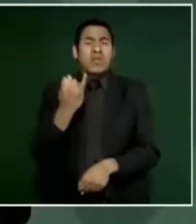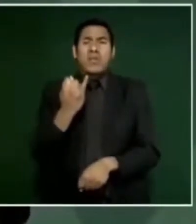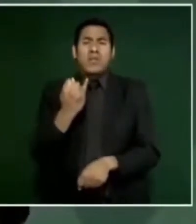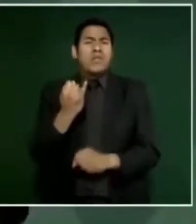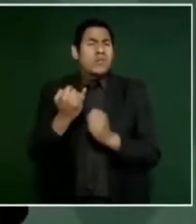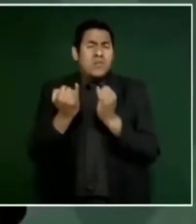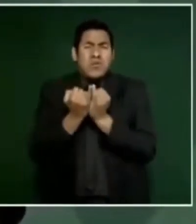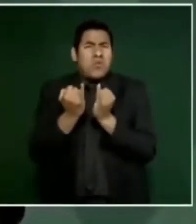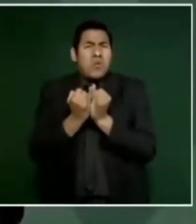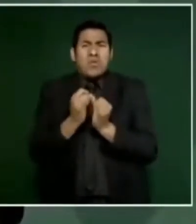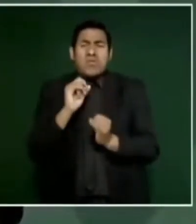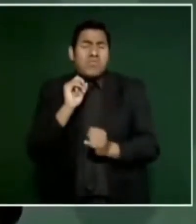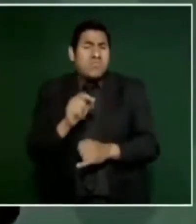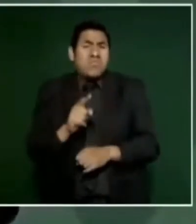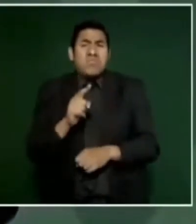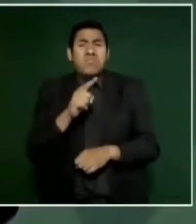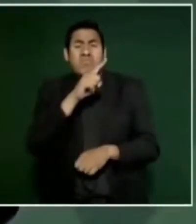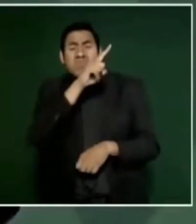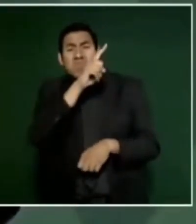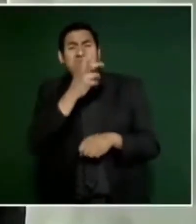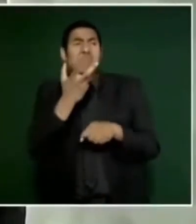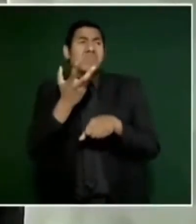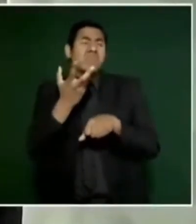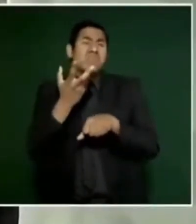con nuestros vecinos,